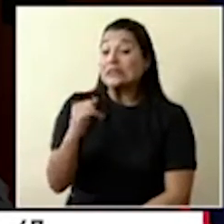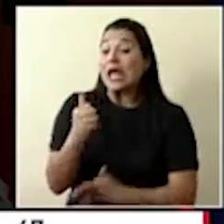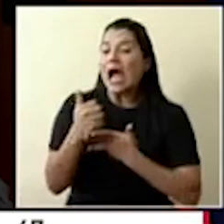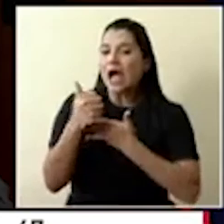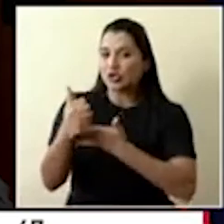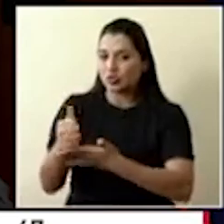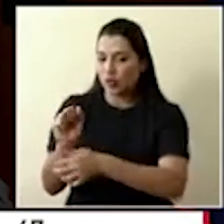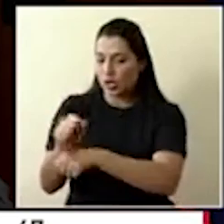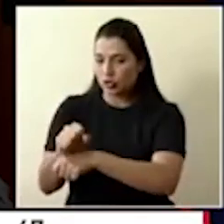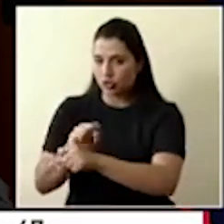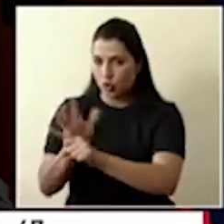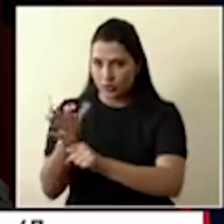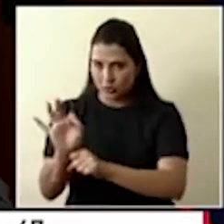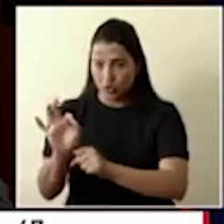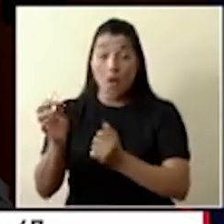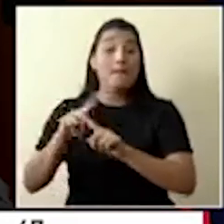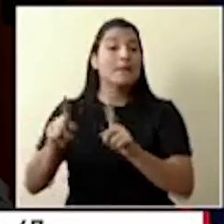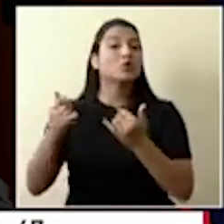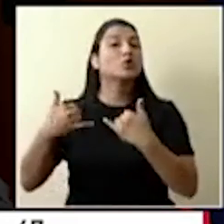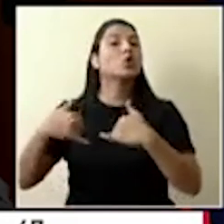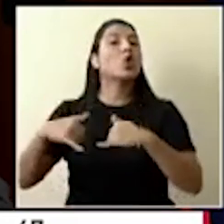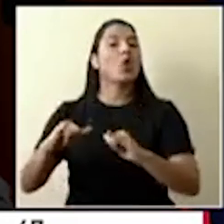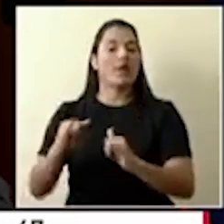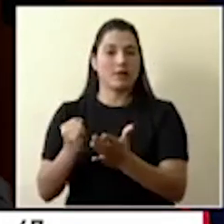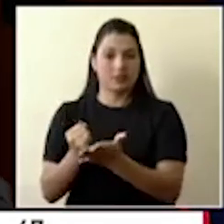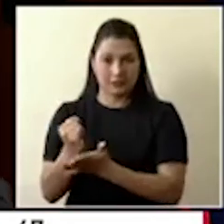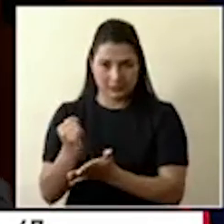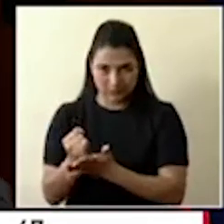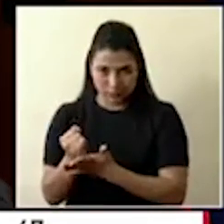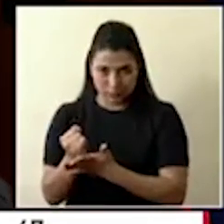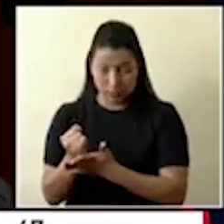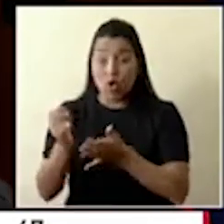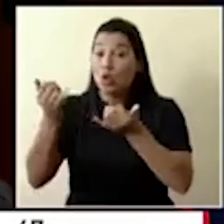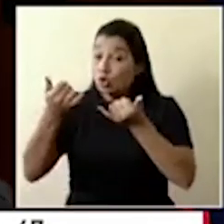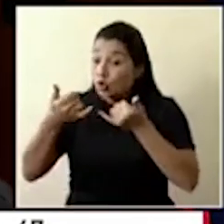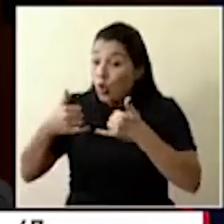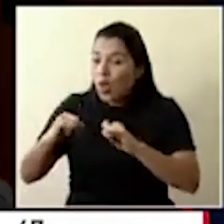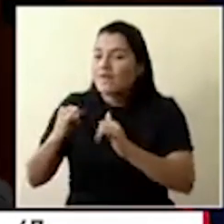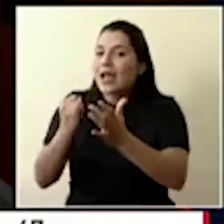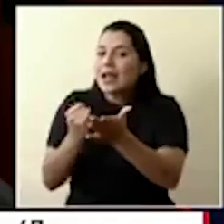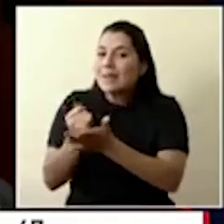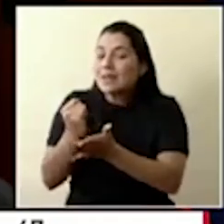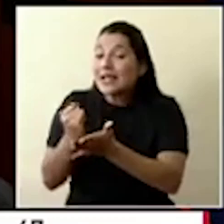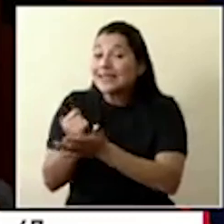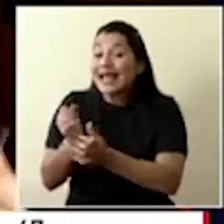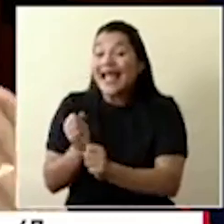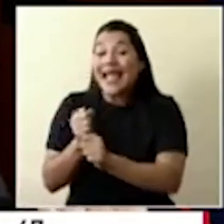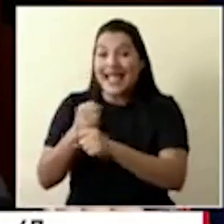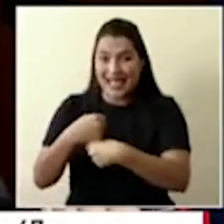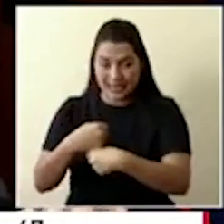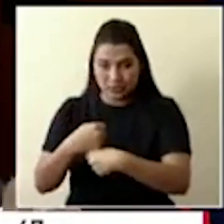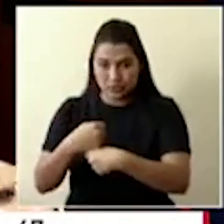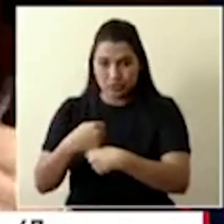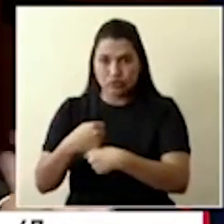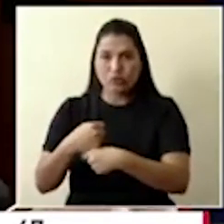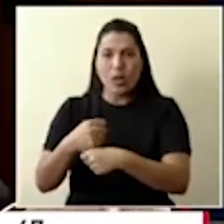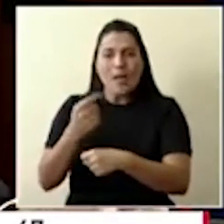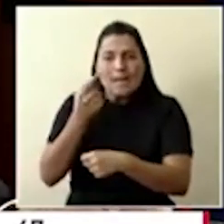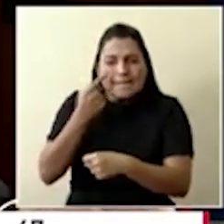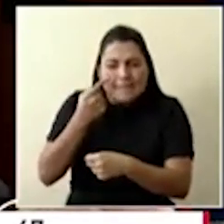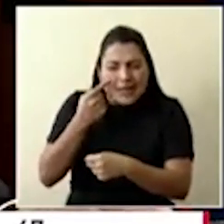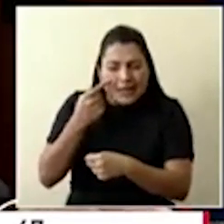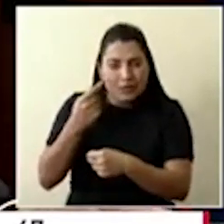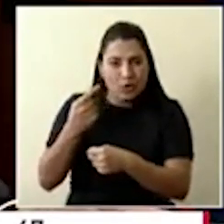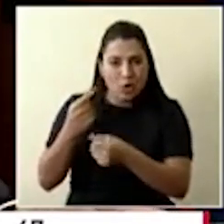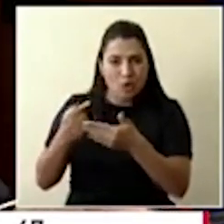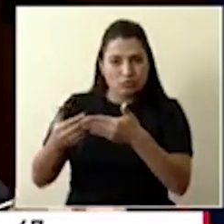En eso es importante porque todavía todos los estudios que hay hasta el momento son hechos con base en el historial, o lo que ha pasado